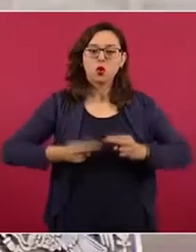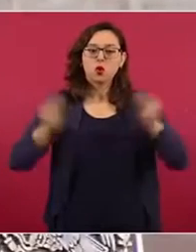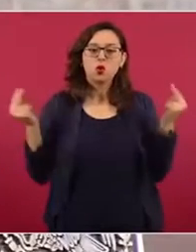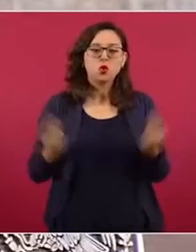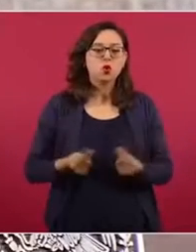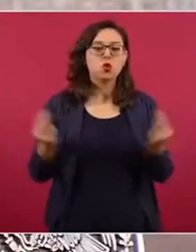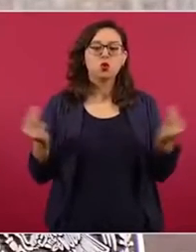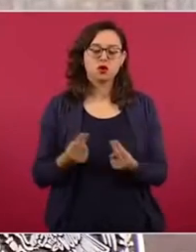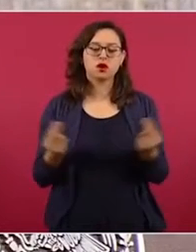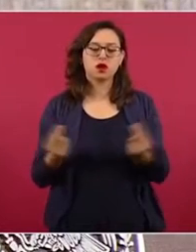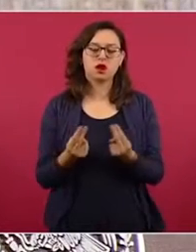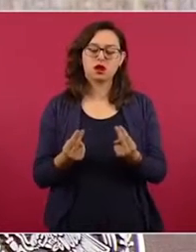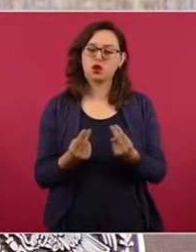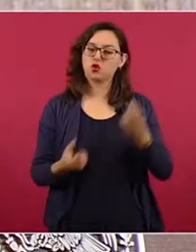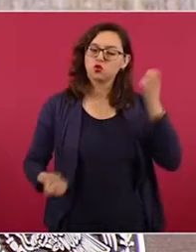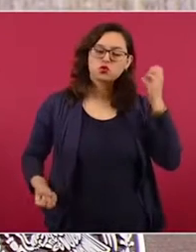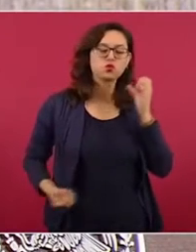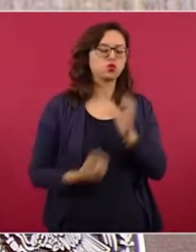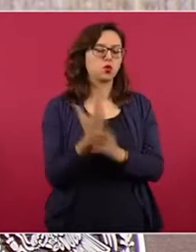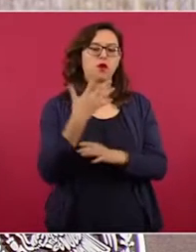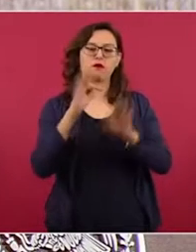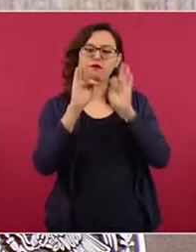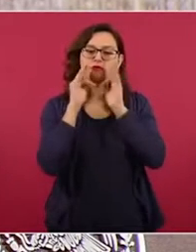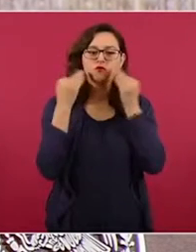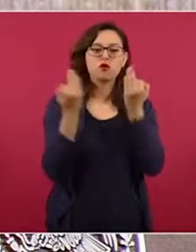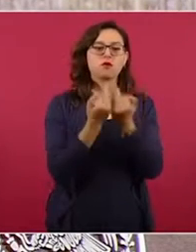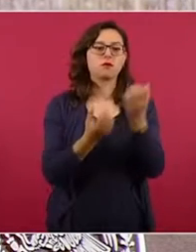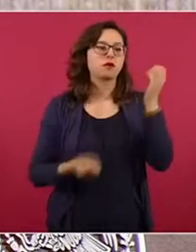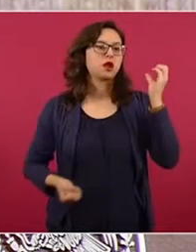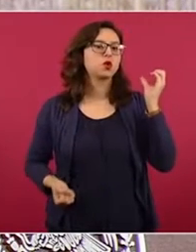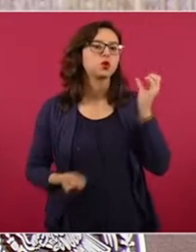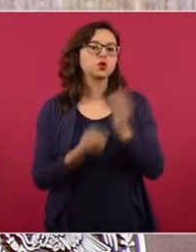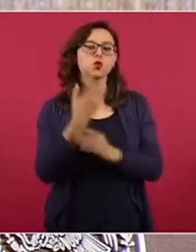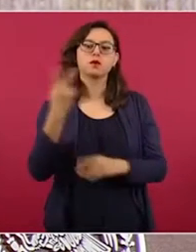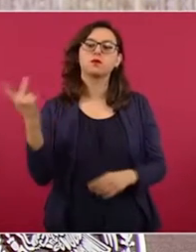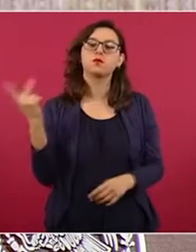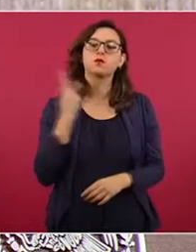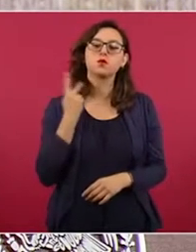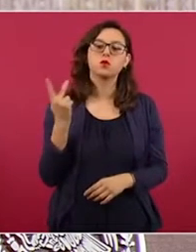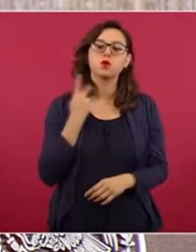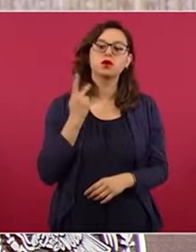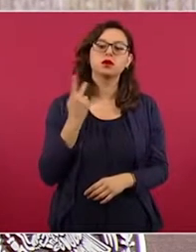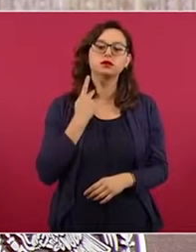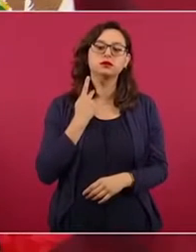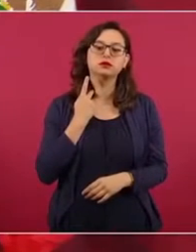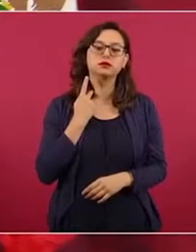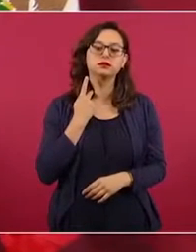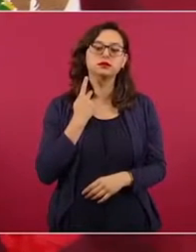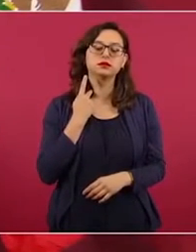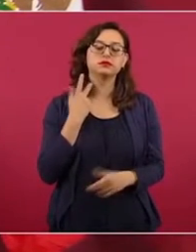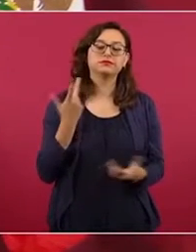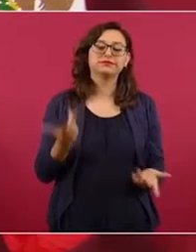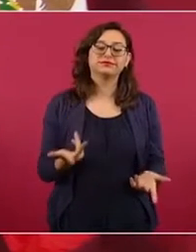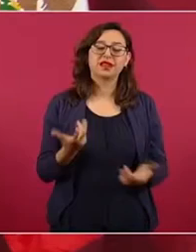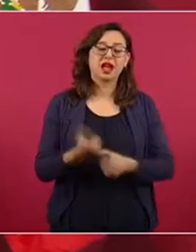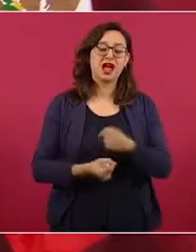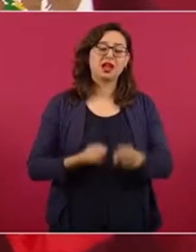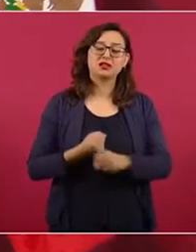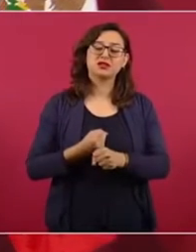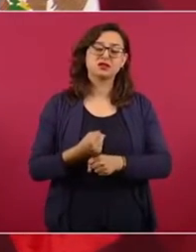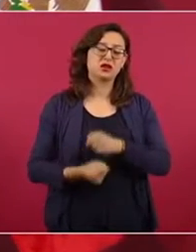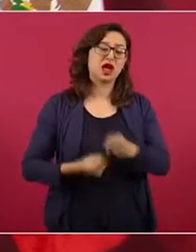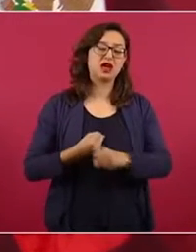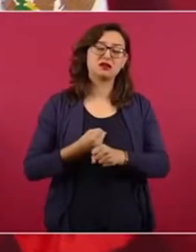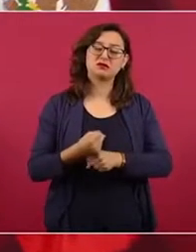la política que se ha venido imponiendo desde hace